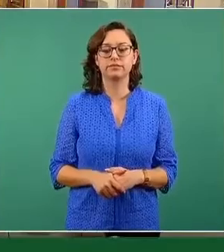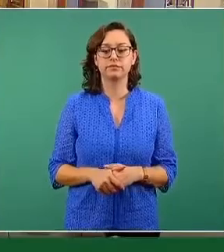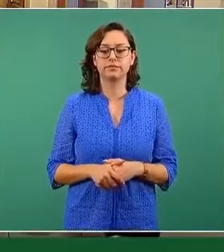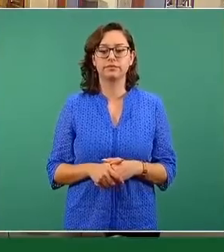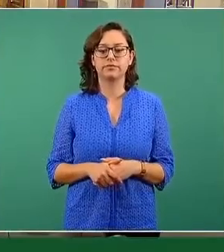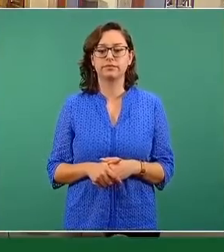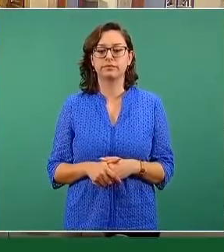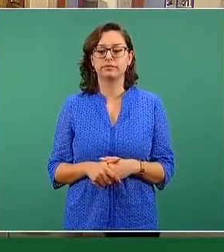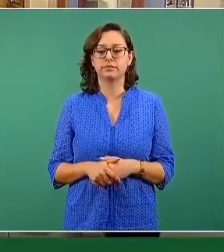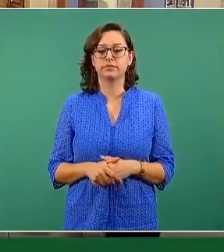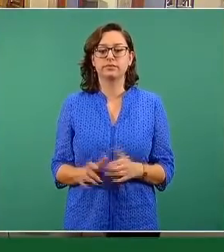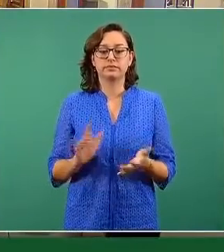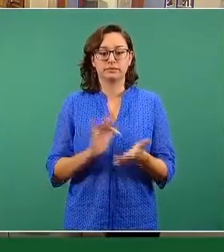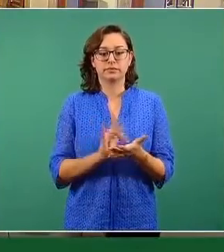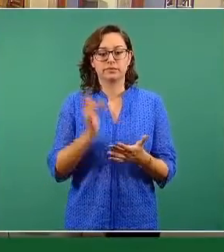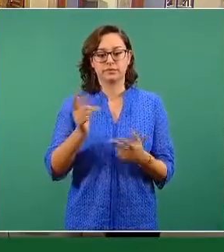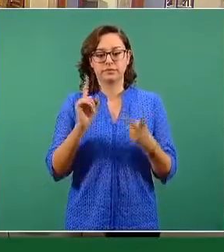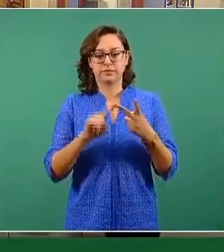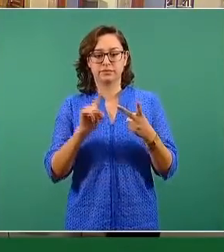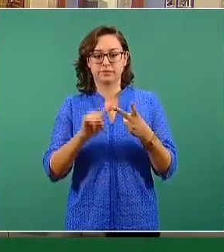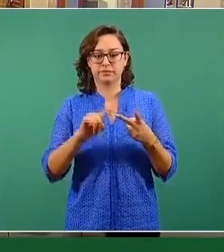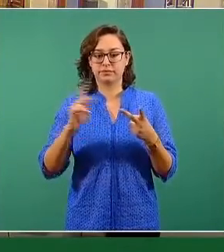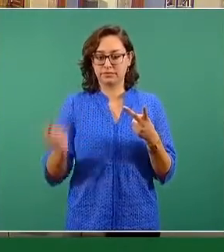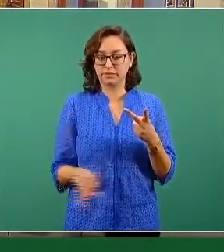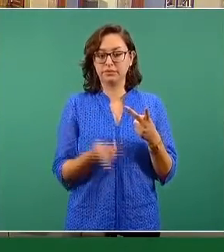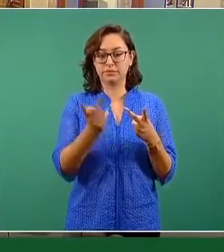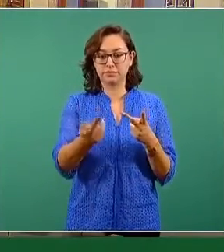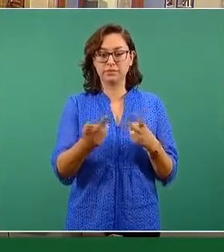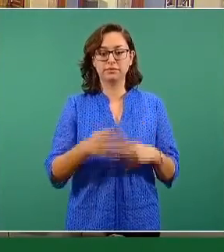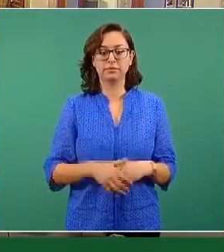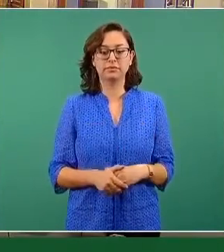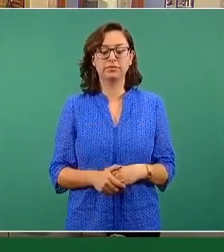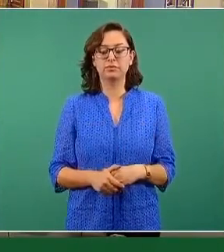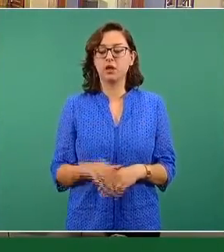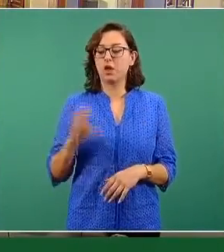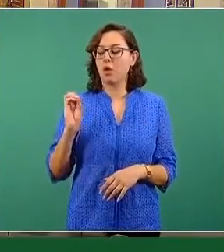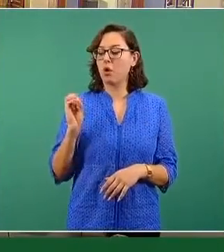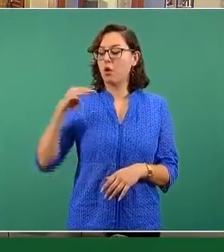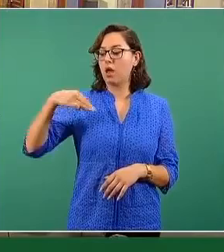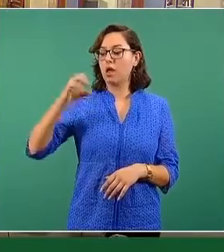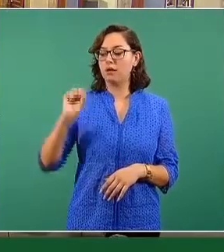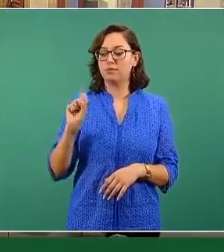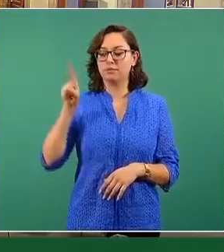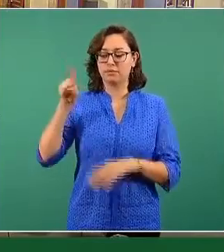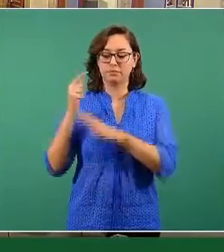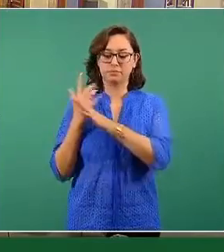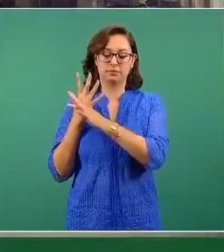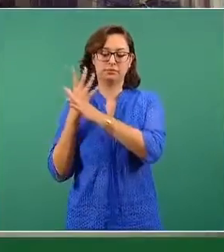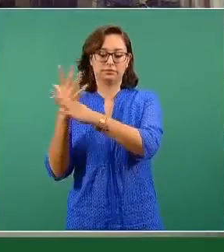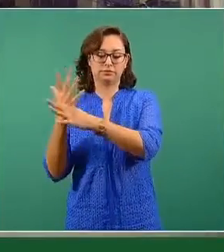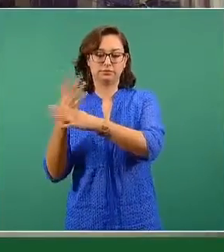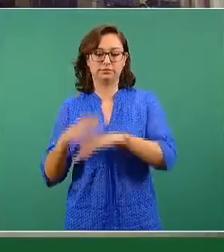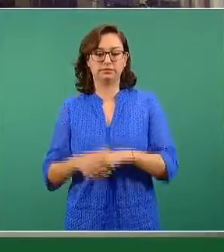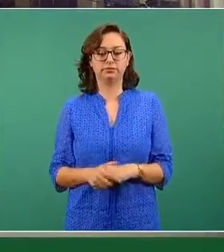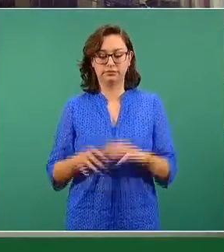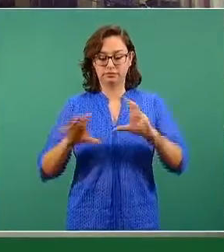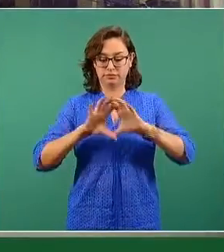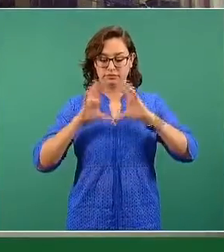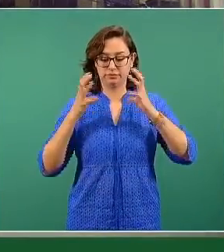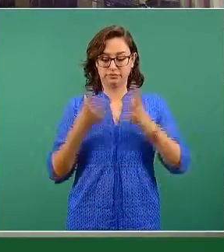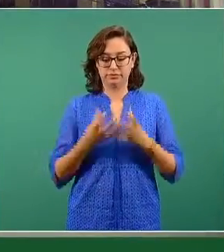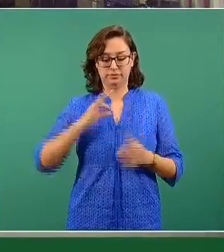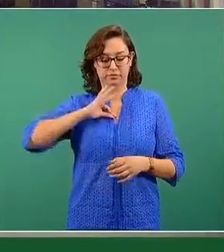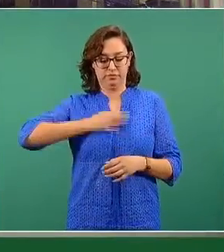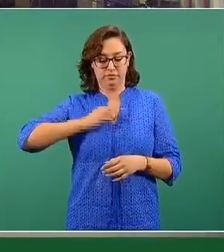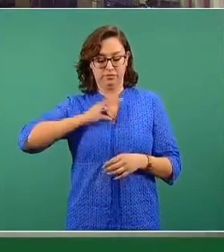Gracias. Una segunda pregunta. Según reporte de la Organización Mundial de la Salud, la epidemia del COVID-19